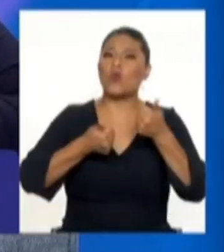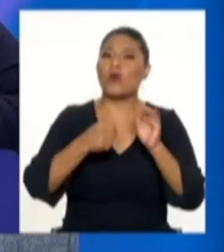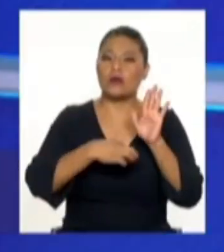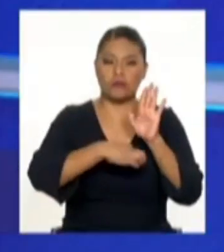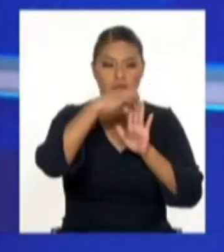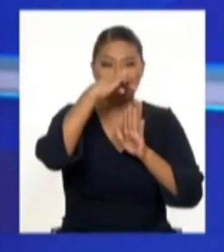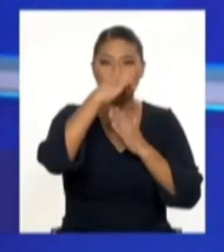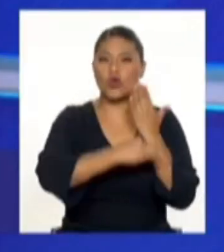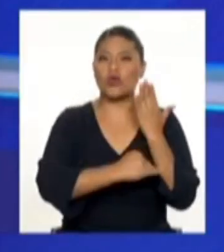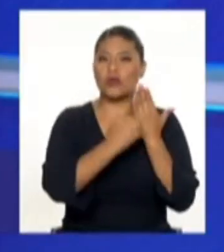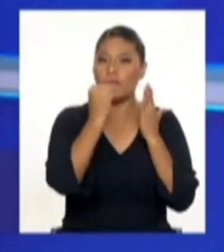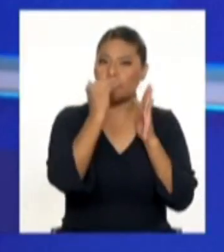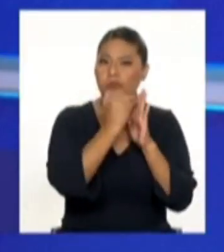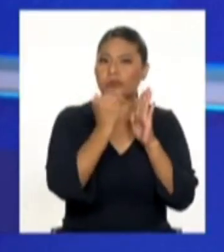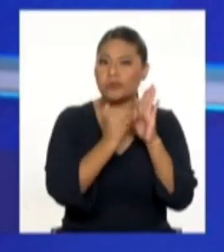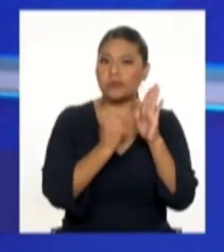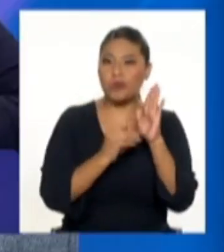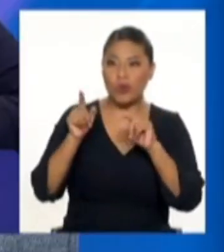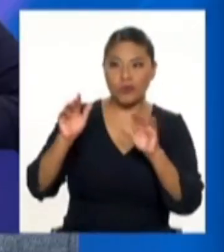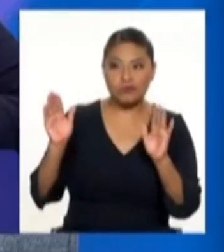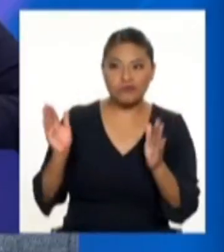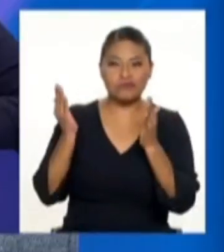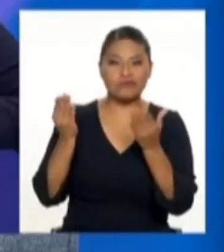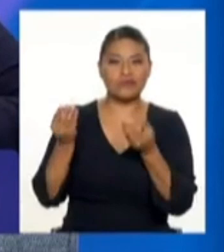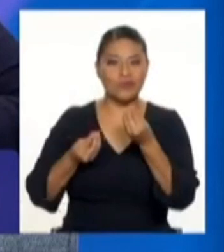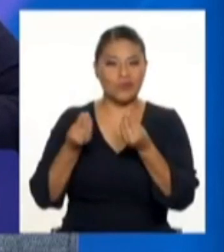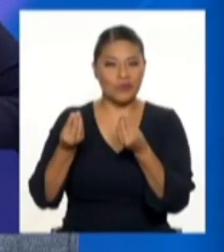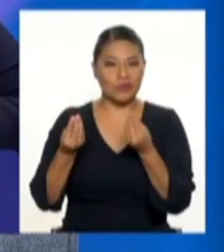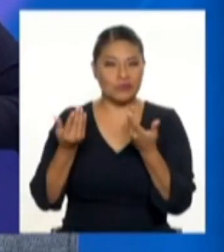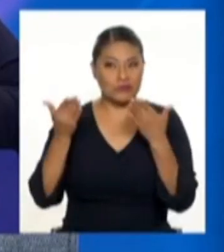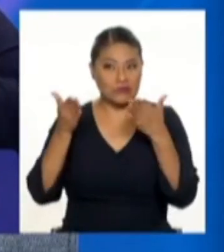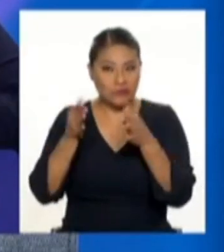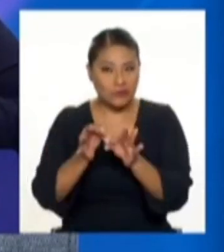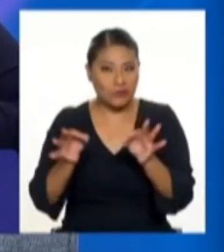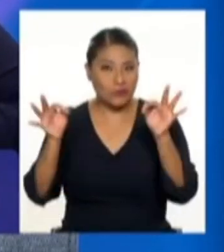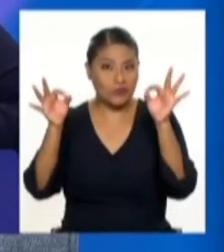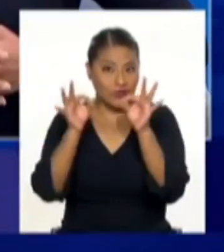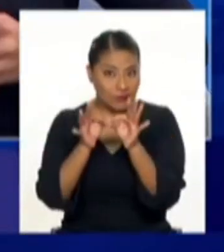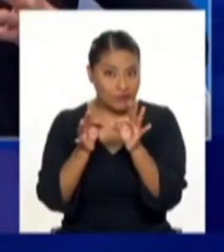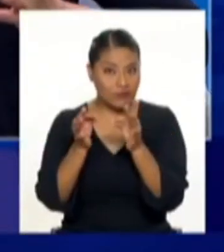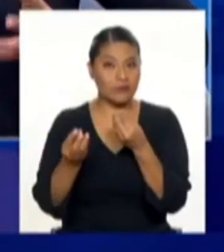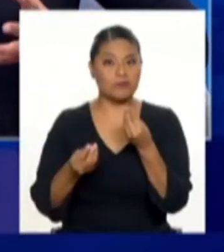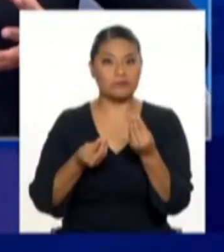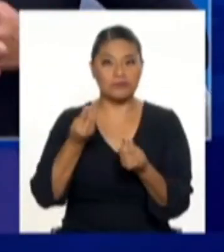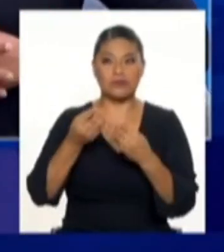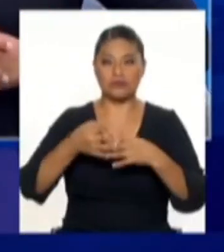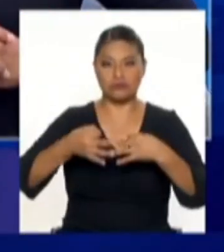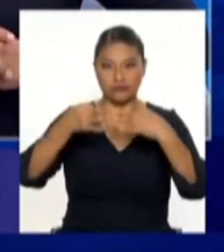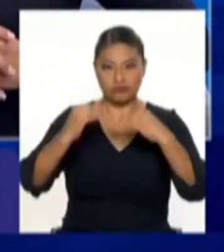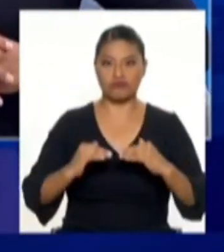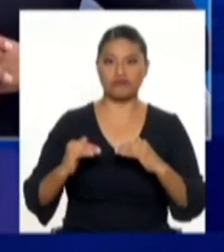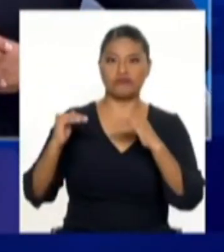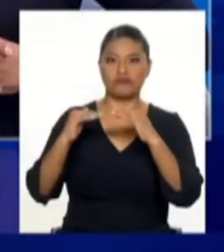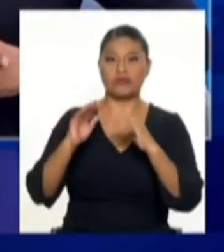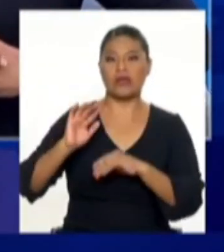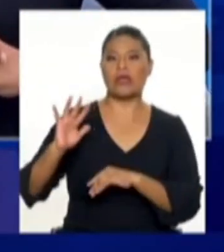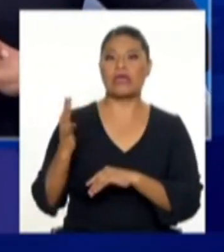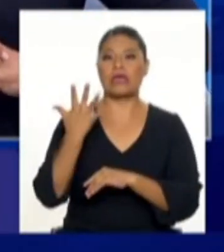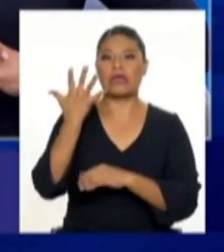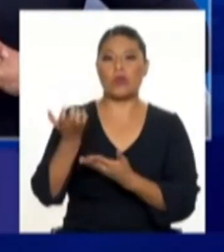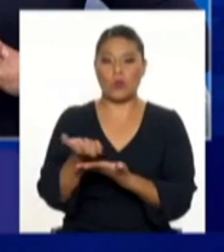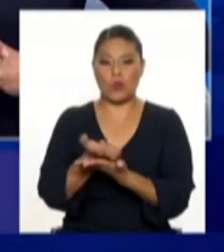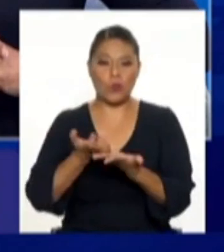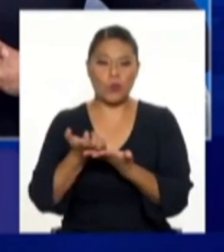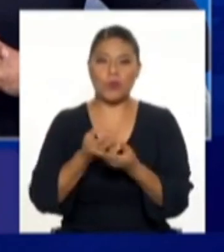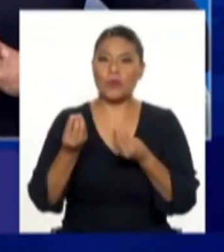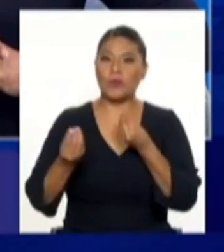interesados en impulsar, como lo ha comentado, justamente para darle importancia y, obviamente, solidez a esta quinta economía dentro del